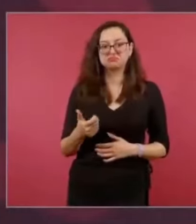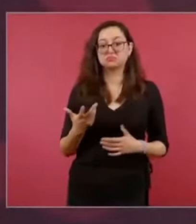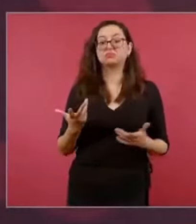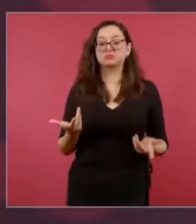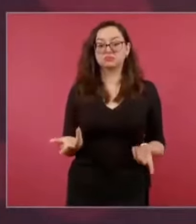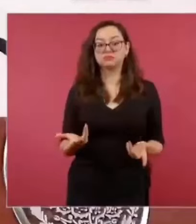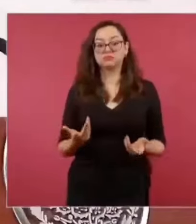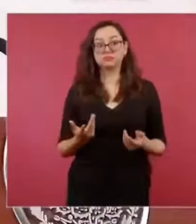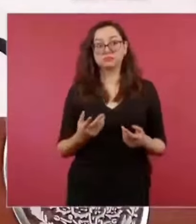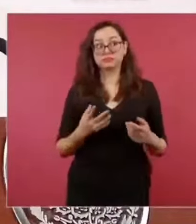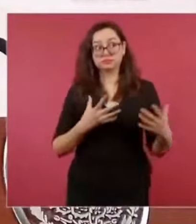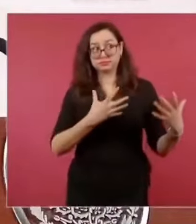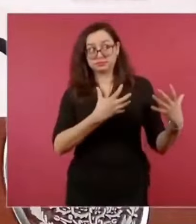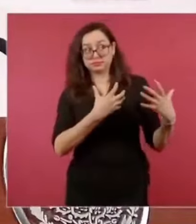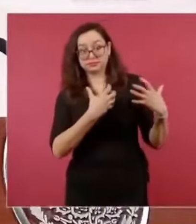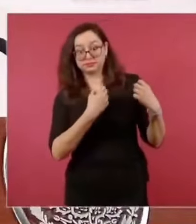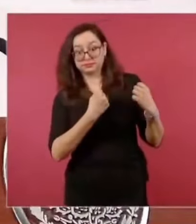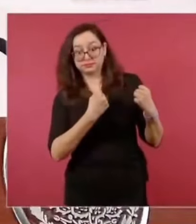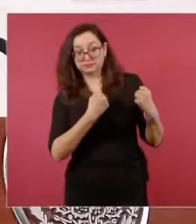somos independientes.